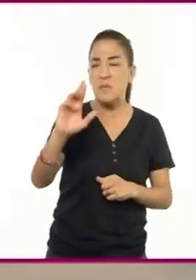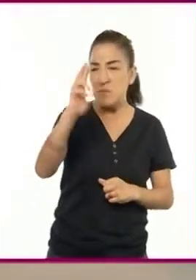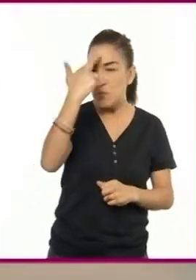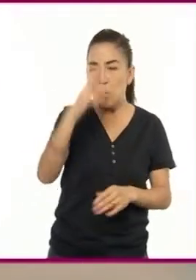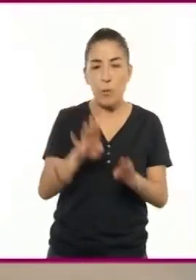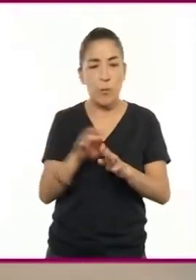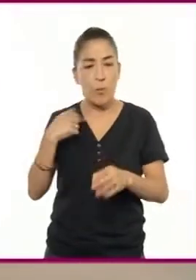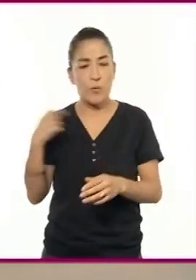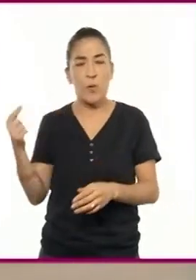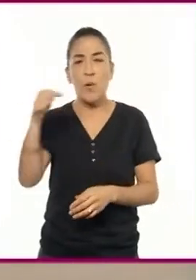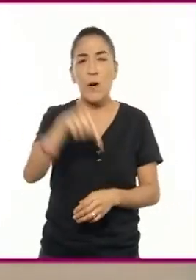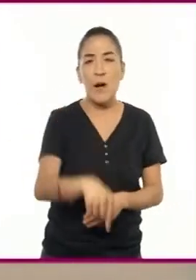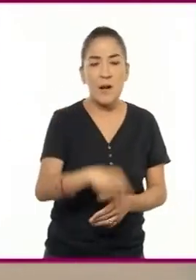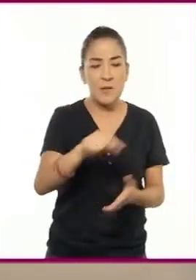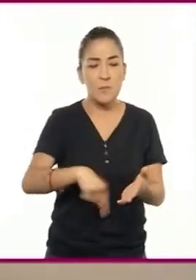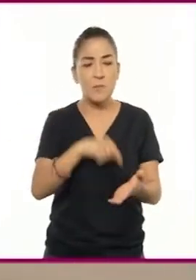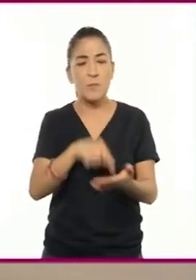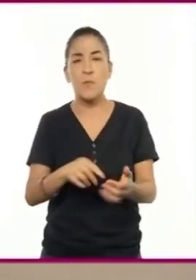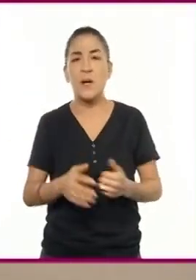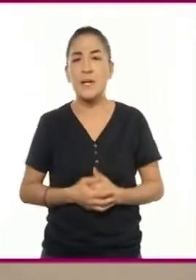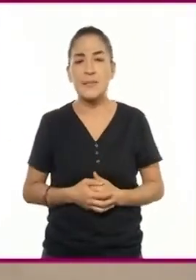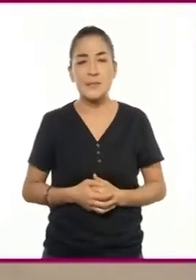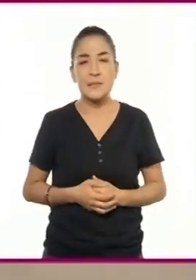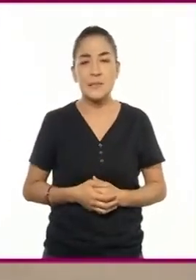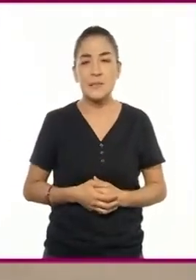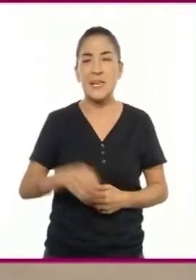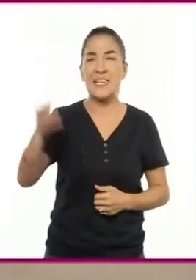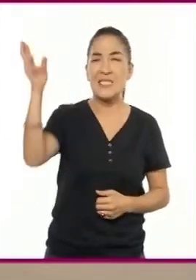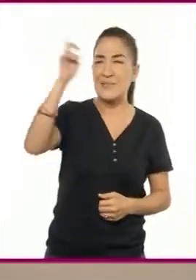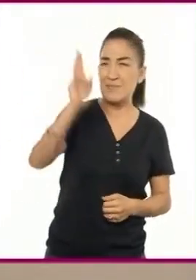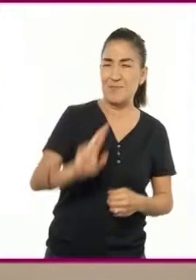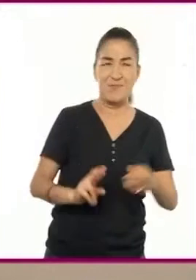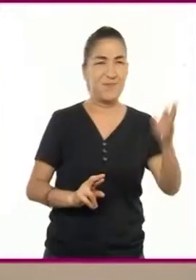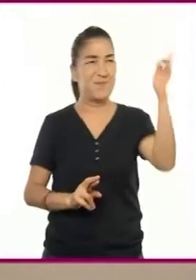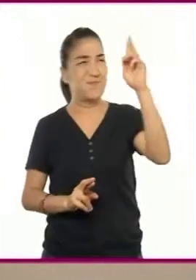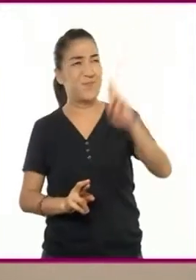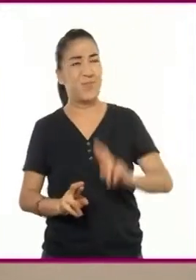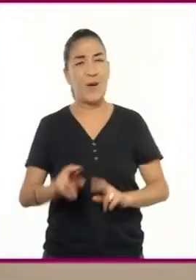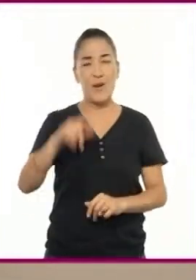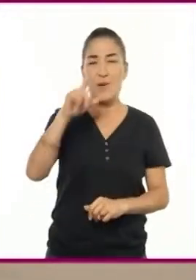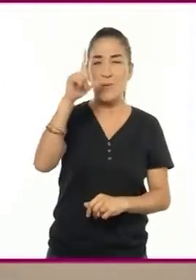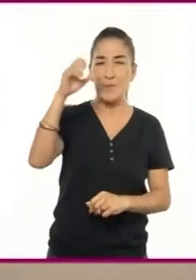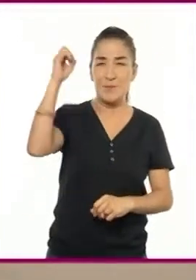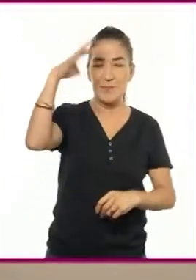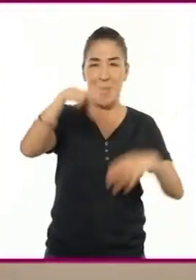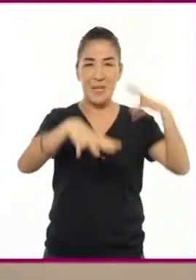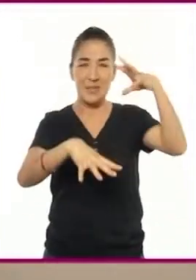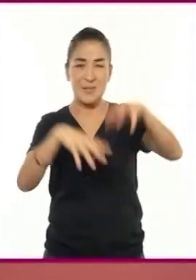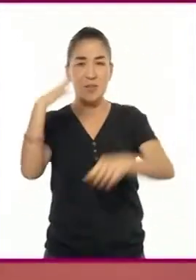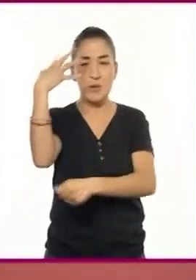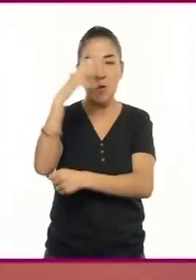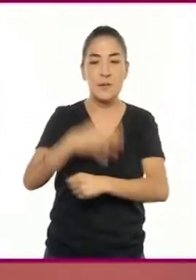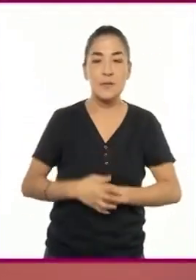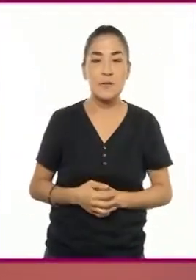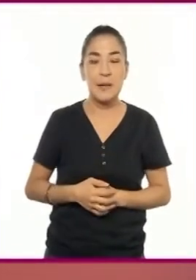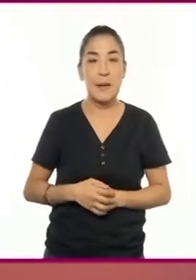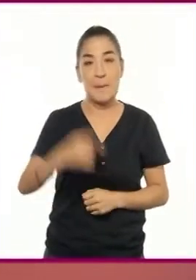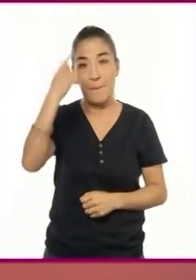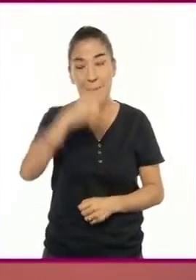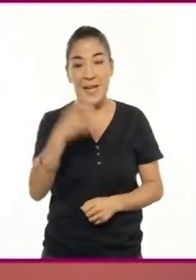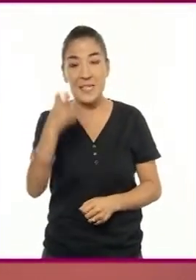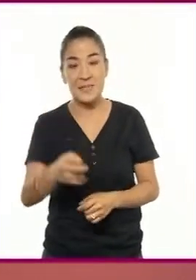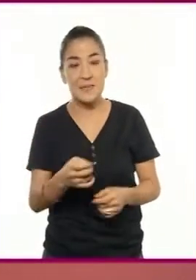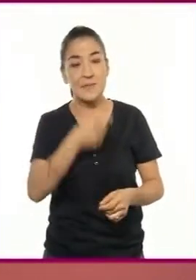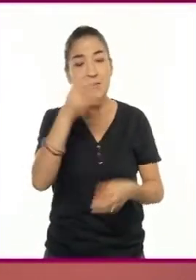llegado ahí, los rayos del sol me lastimaban los ojos. Acotación, para narrar en segunda